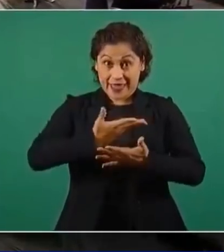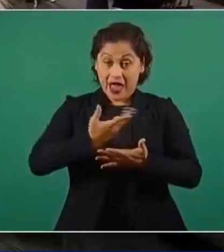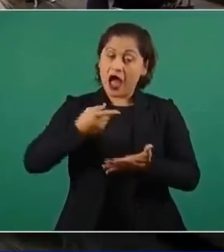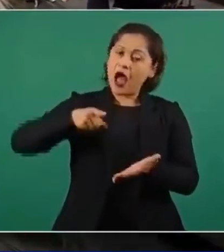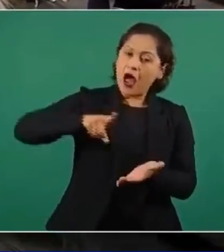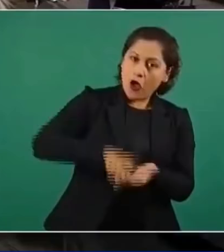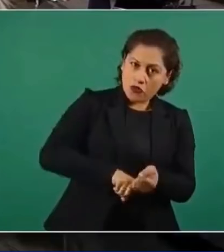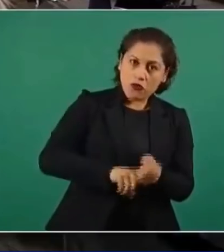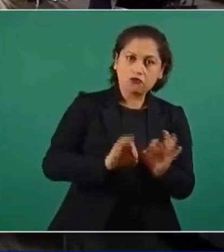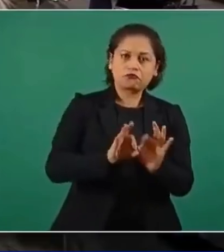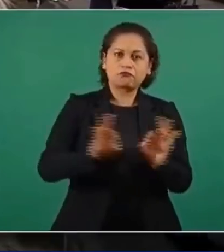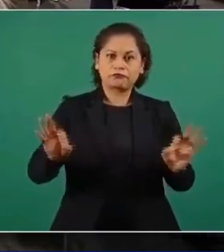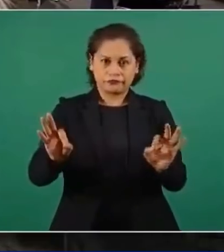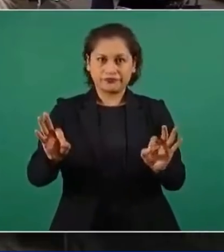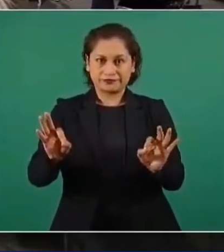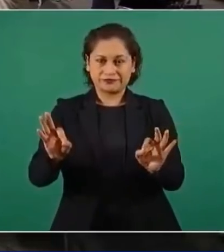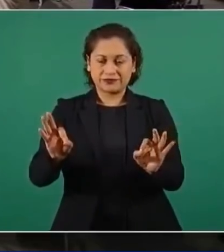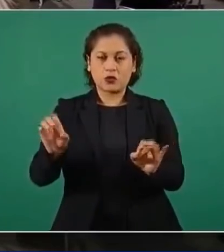en la Casa Blanca,